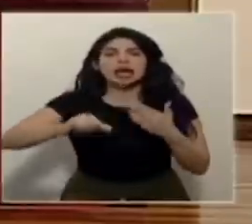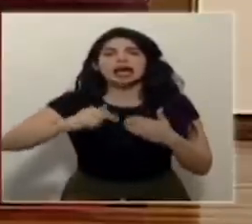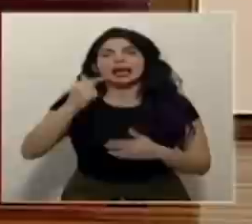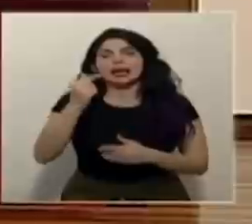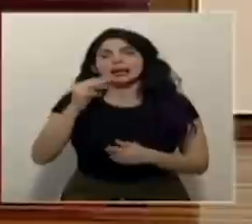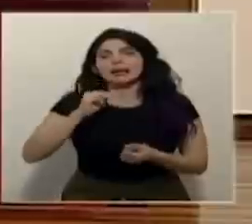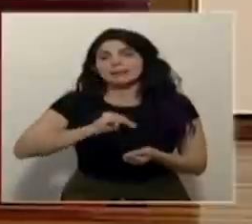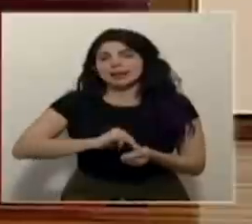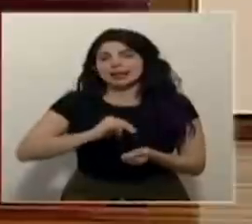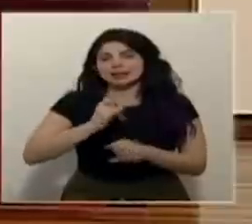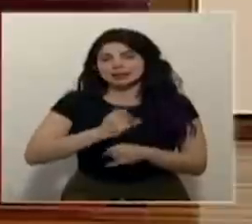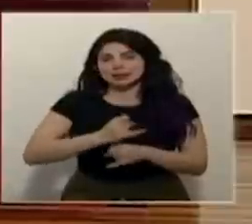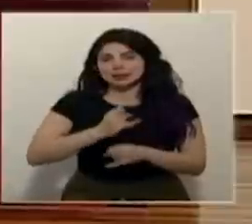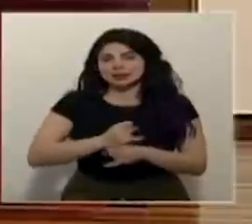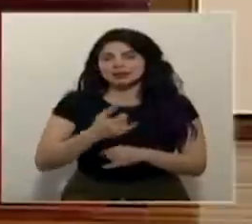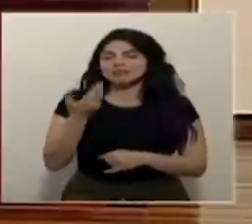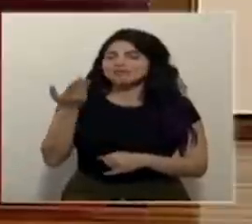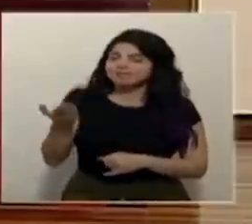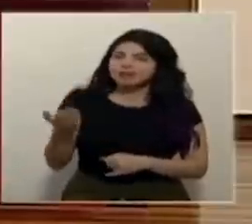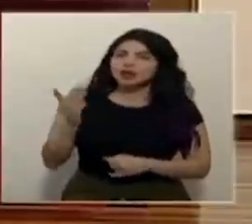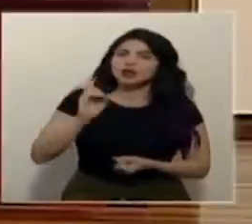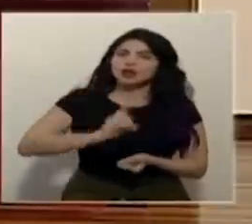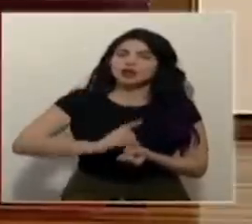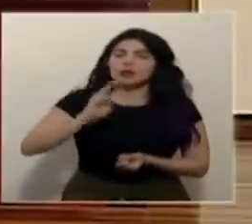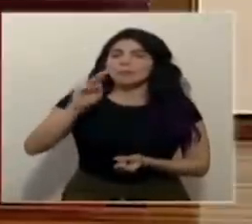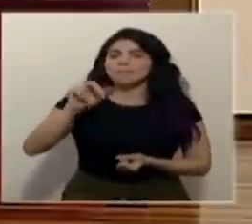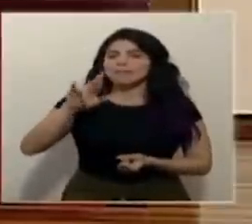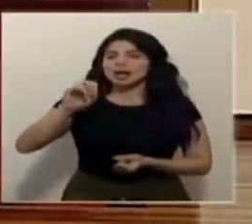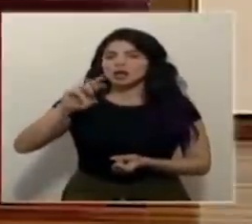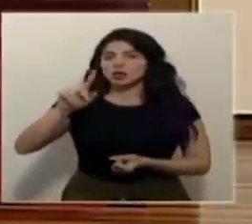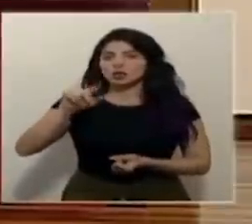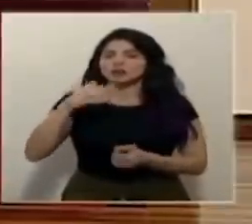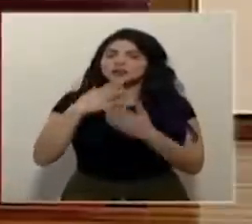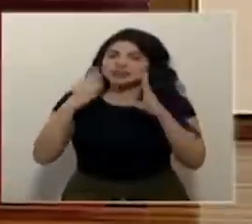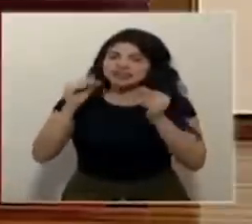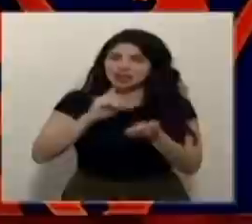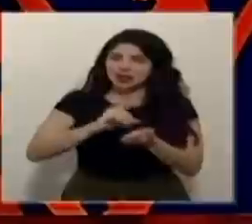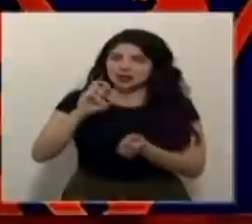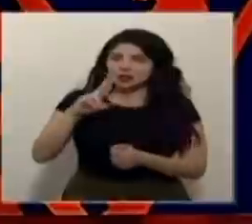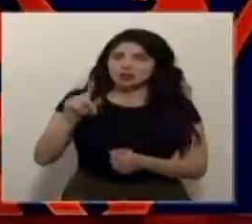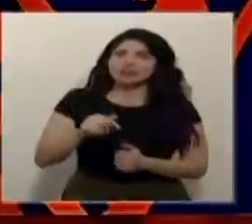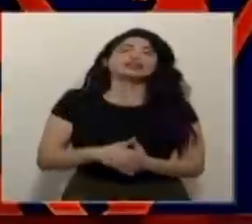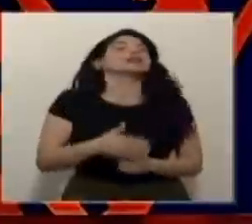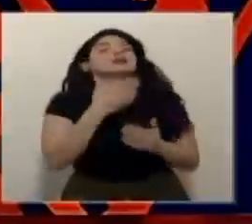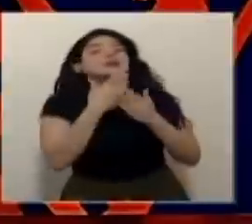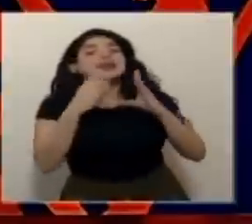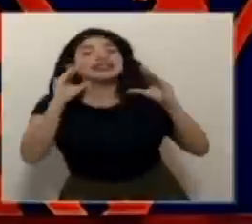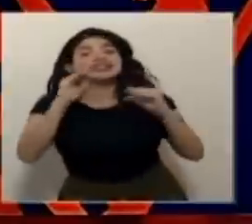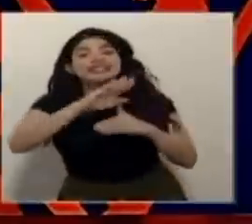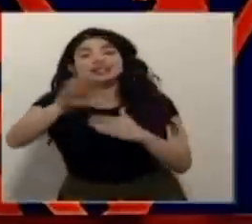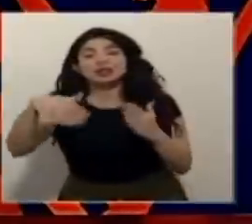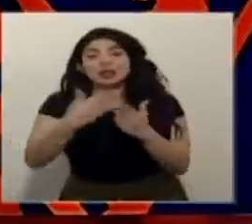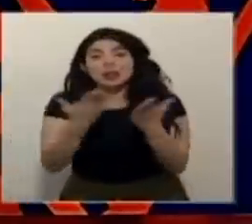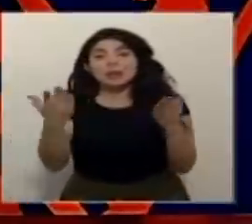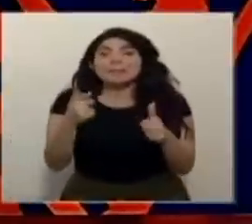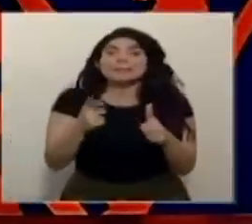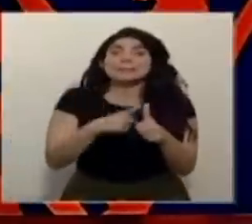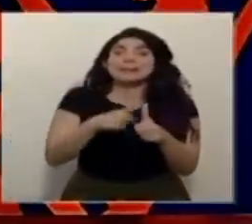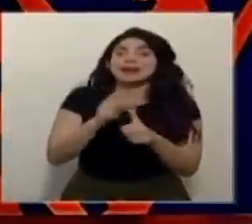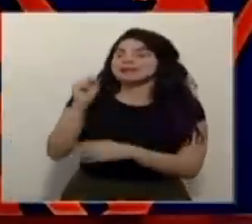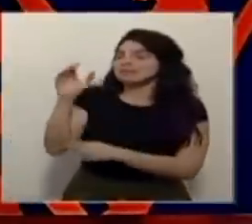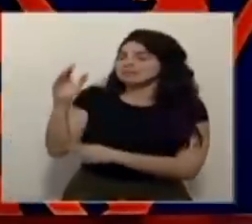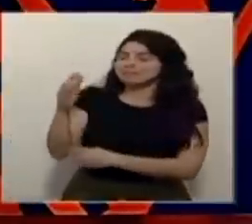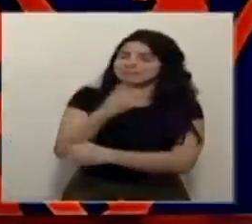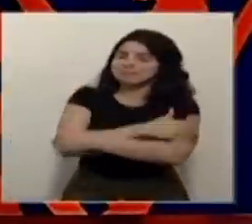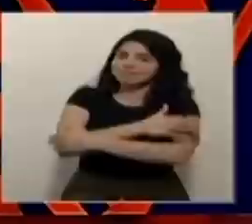médico de la institución. Así que escucharemos al Doctor Mario Ruiz. Muy buenas tardes, Doctor Ruiz. Buenas tardes a todos. Primero, mandarle